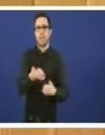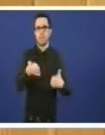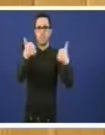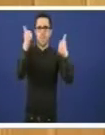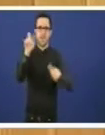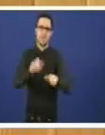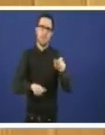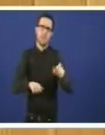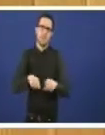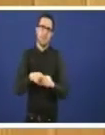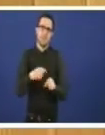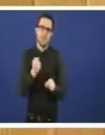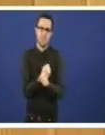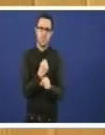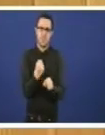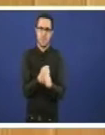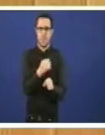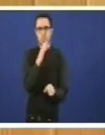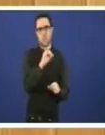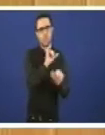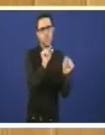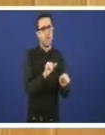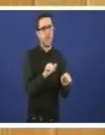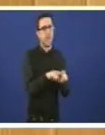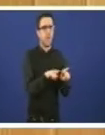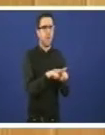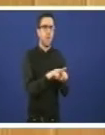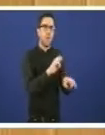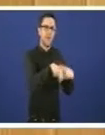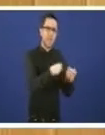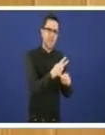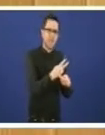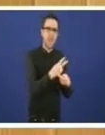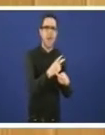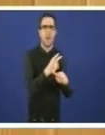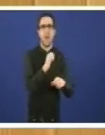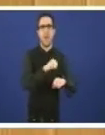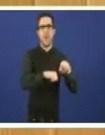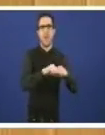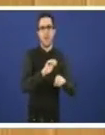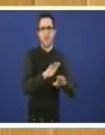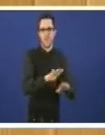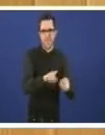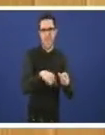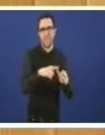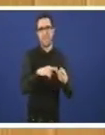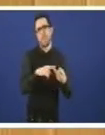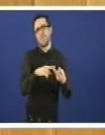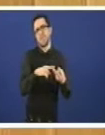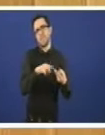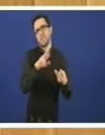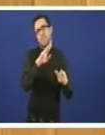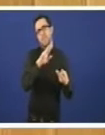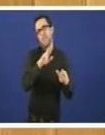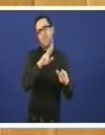baseado na reducción, na reutilización e na reciclase, e, por suposto, na compostase dos residuos orgánicos. Iso é